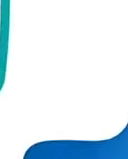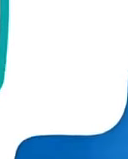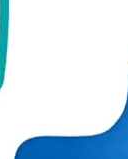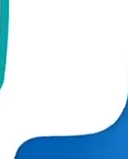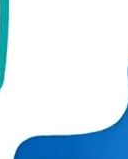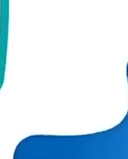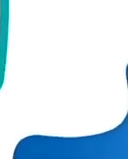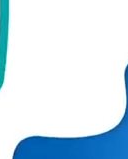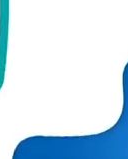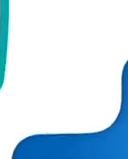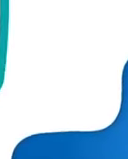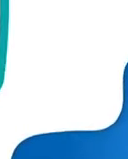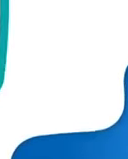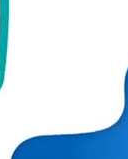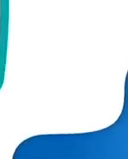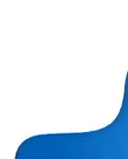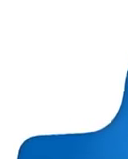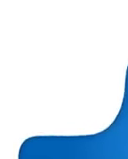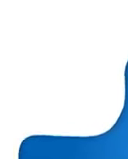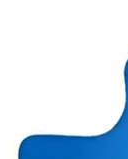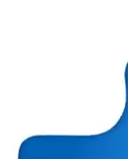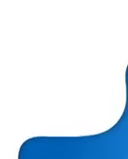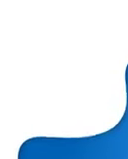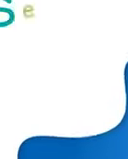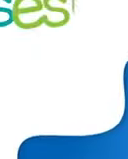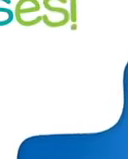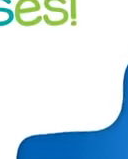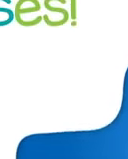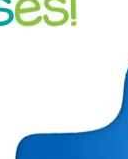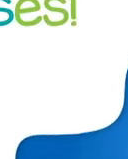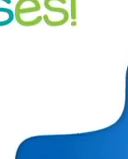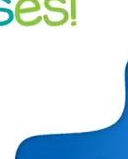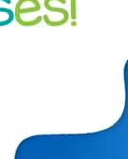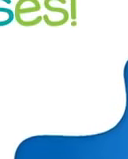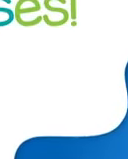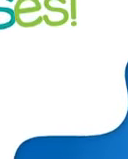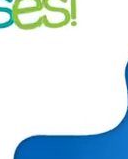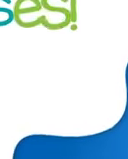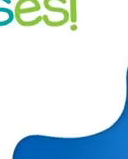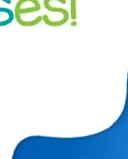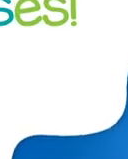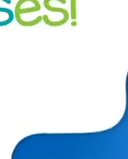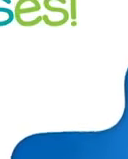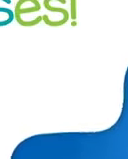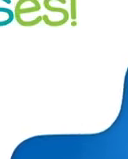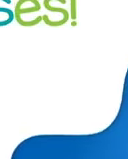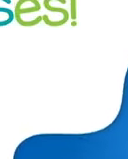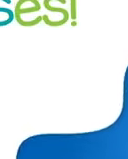¡Suscríbete al canal! ¡Suscríbete al ¡Suscríbete al